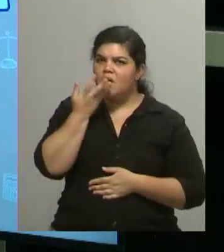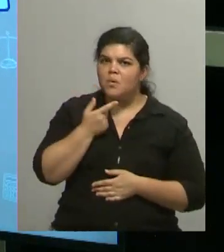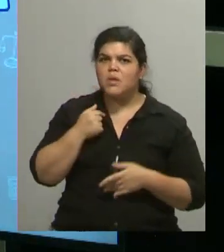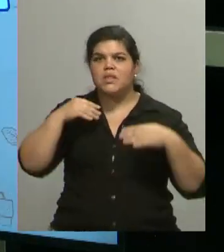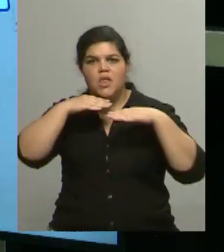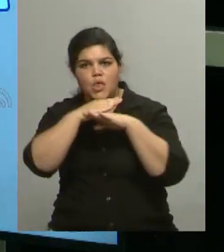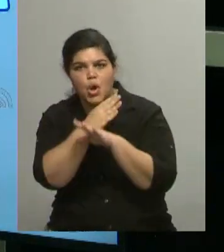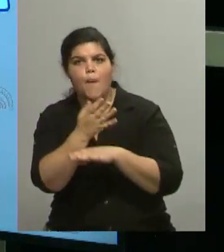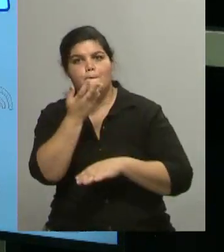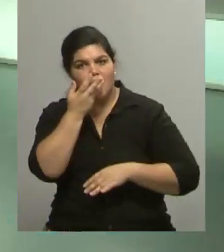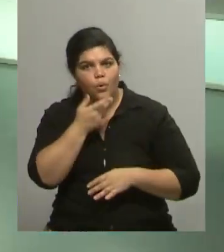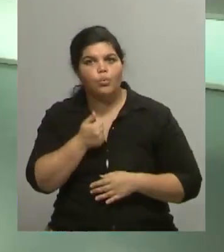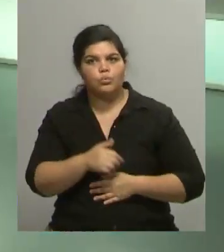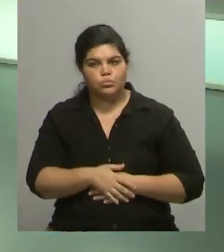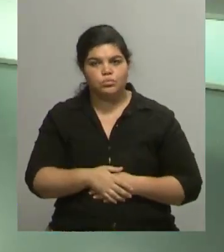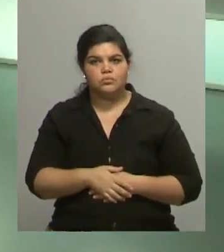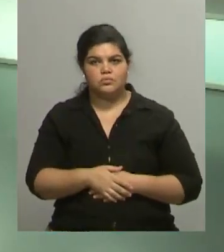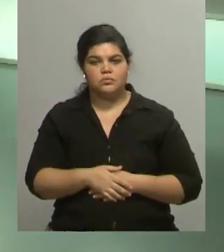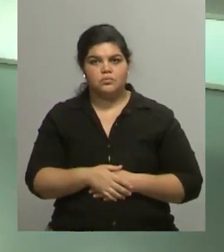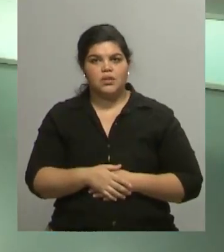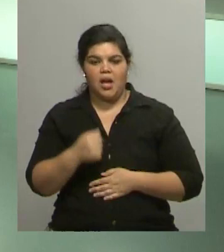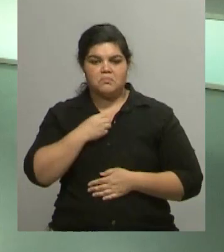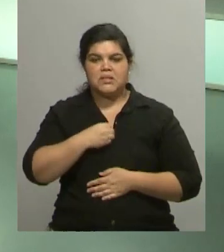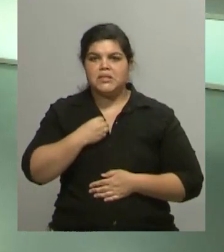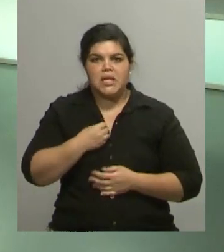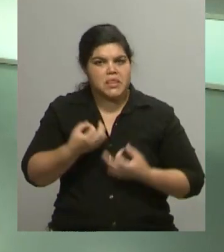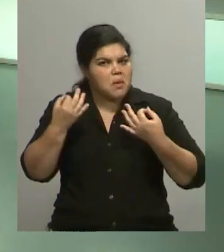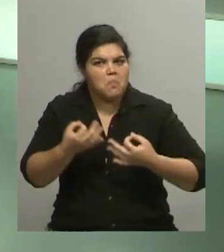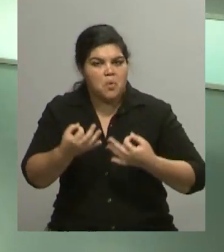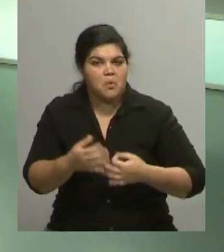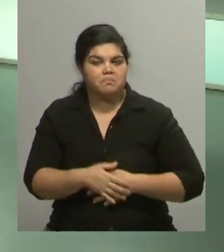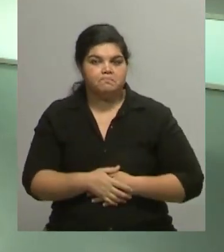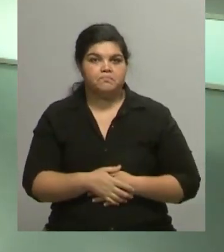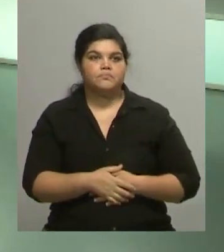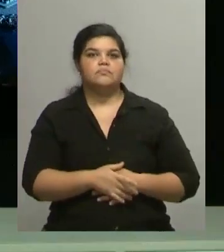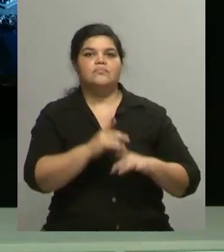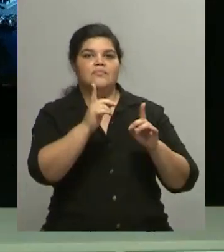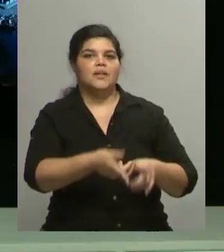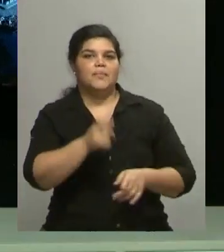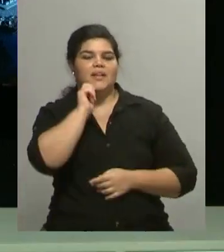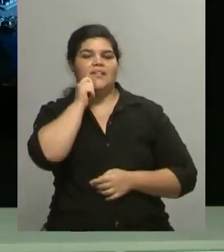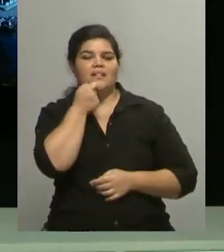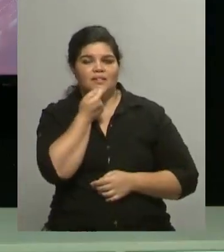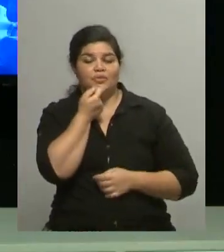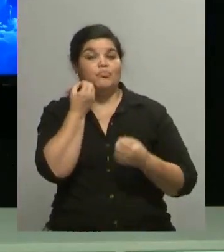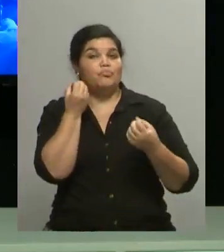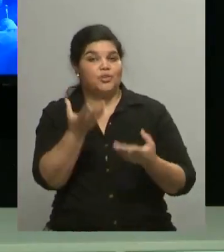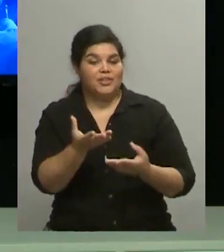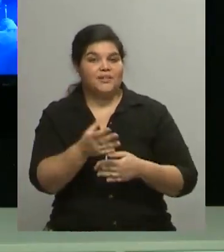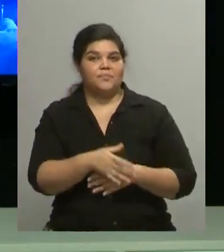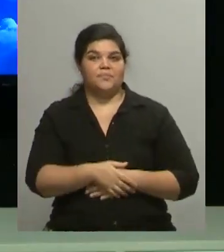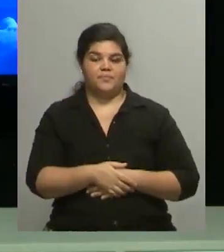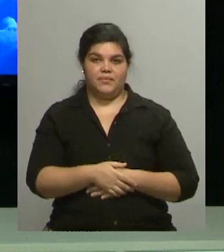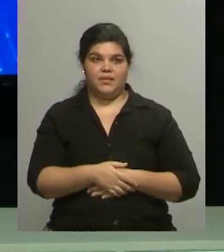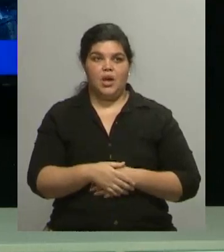hacer algo que a uno le haga bien, ¿no? Sí. Es muy lindo porque aparte todos los talleres tienen, aparte del